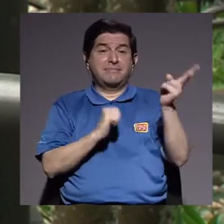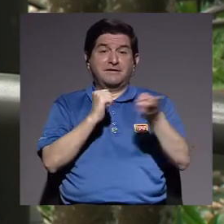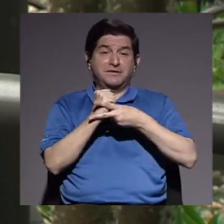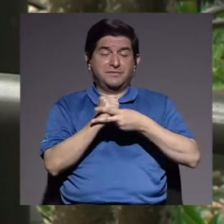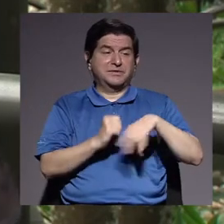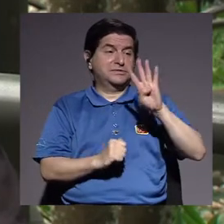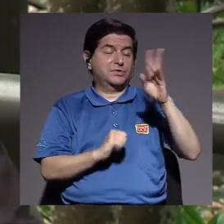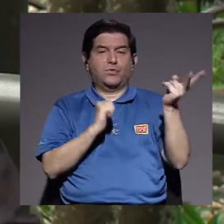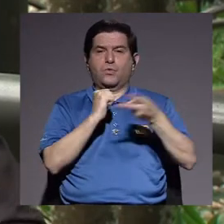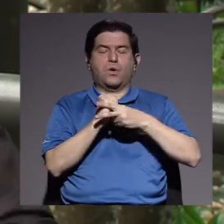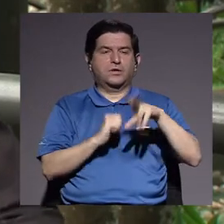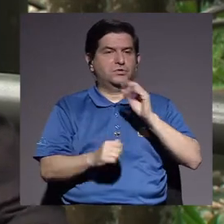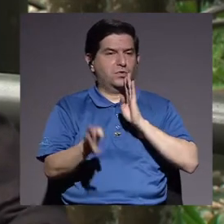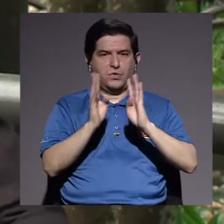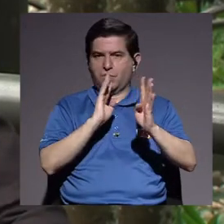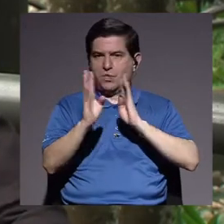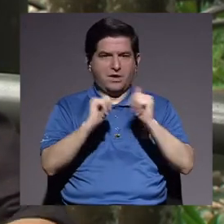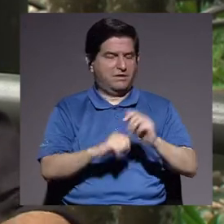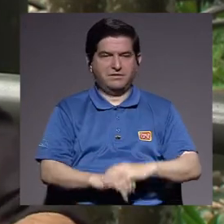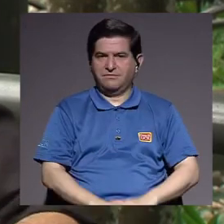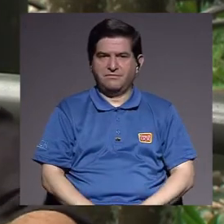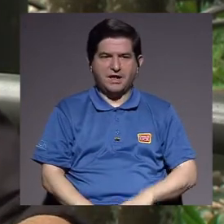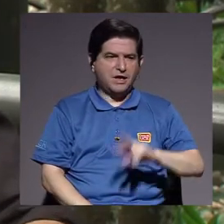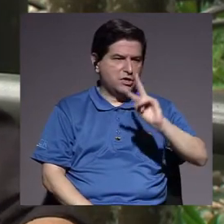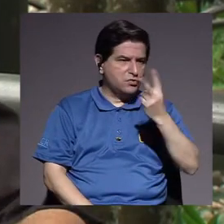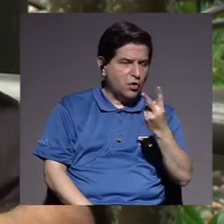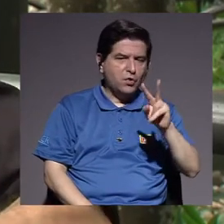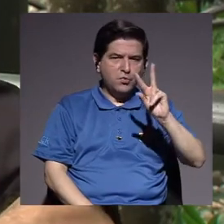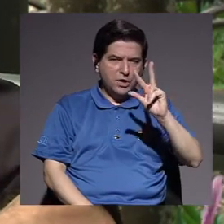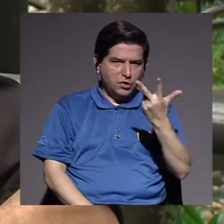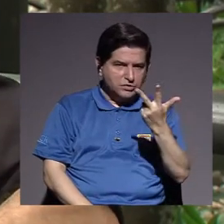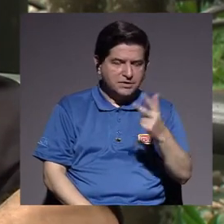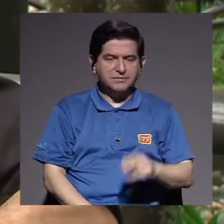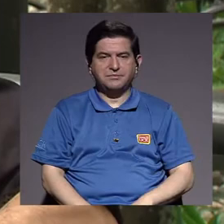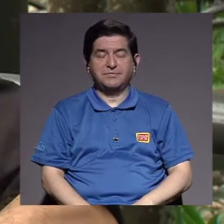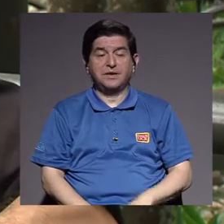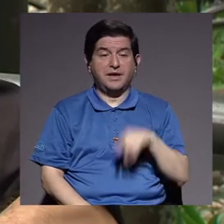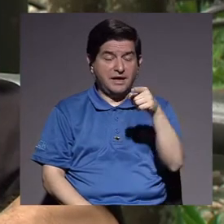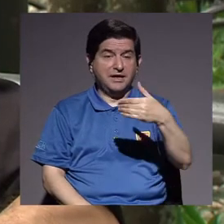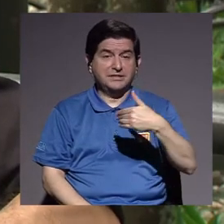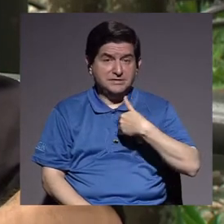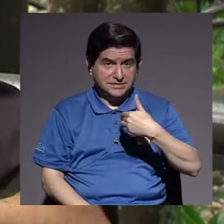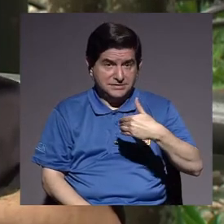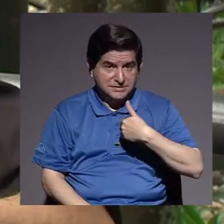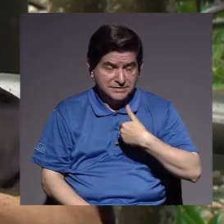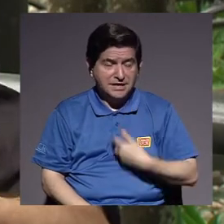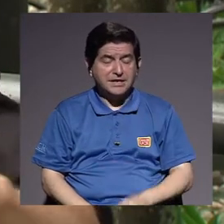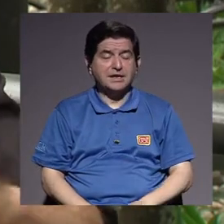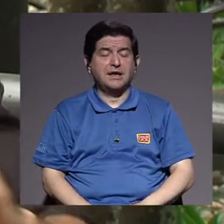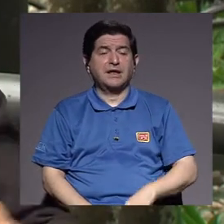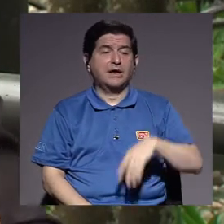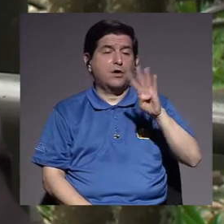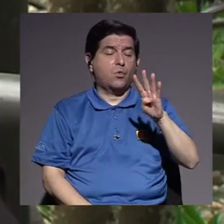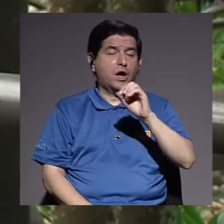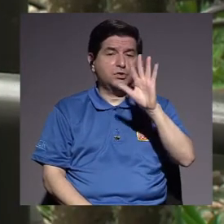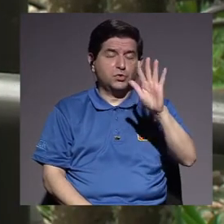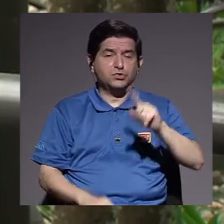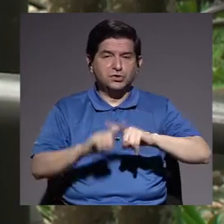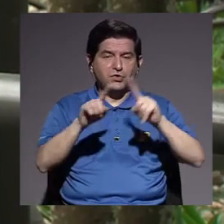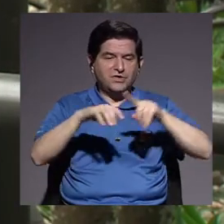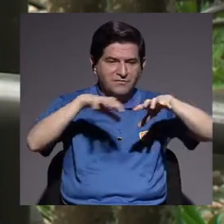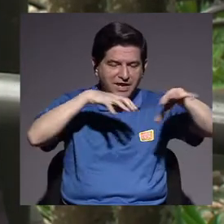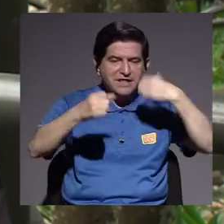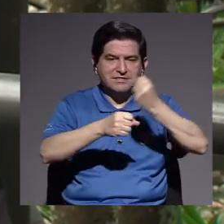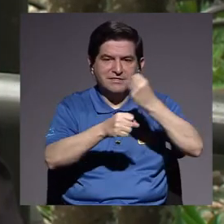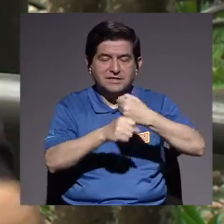cuadriplica, ¿verdad? Ya no estamos hablando de doble jornada, triple jornada, estamos hablando que realmente enfrentan una cuatro o cinco jornadas más, ¿verdad?